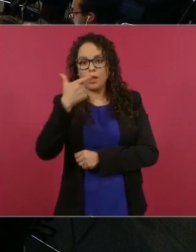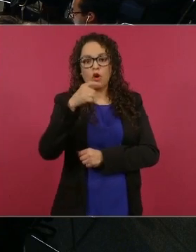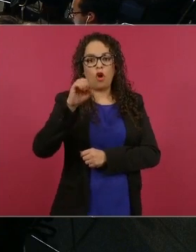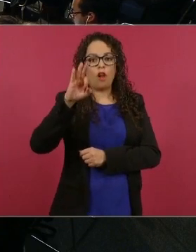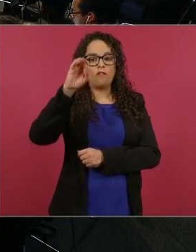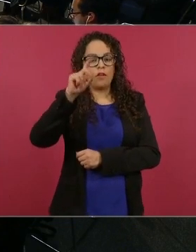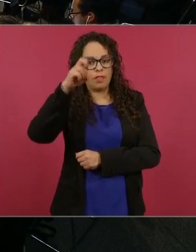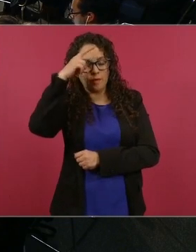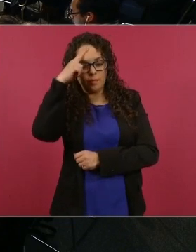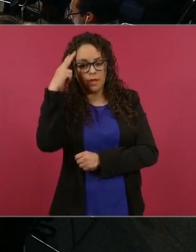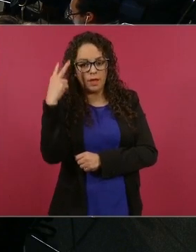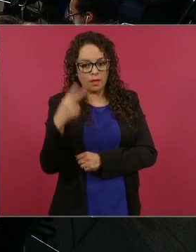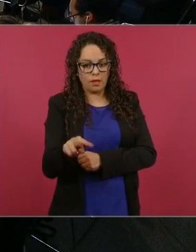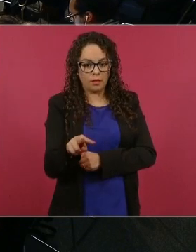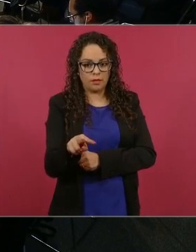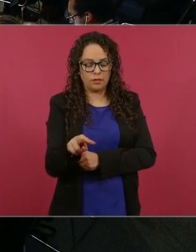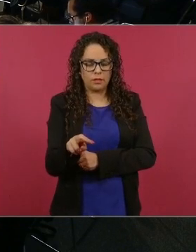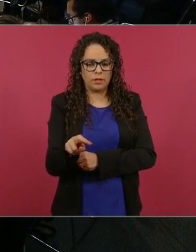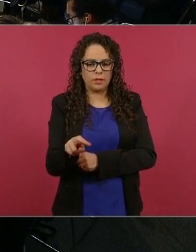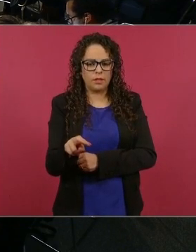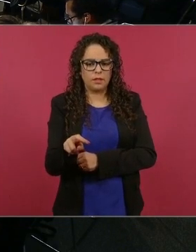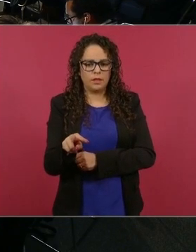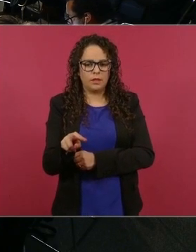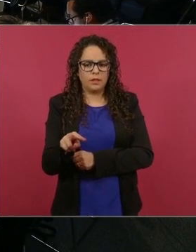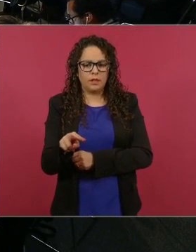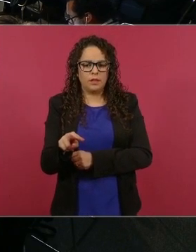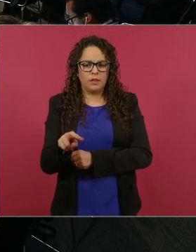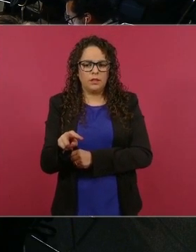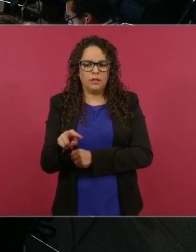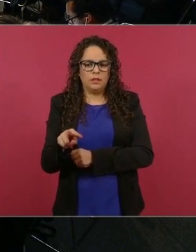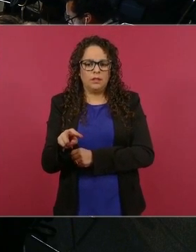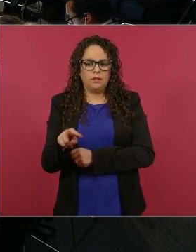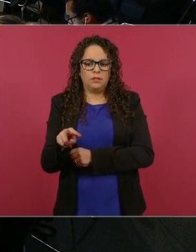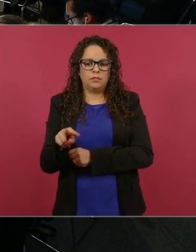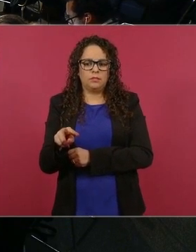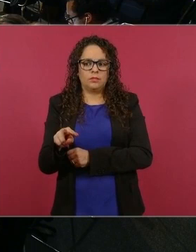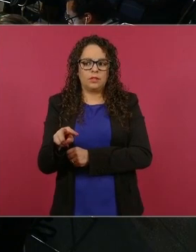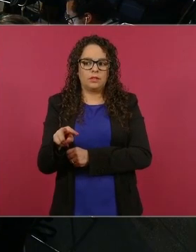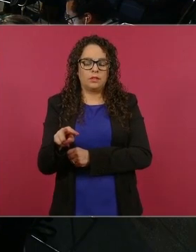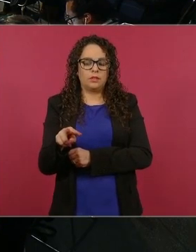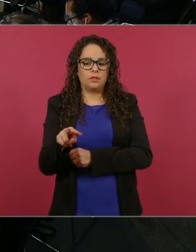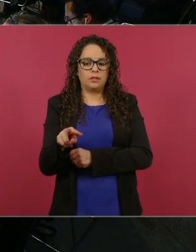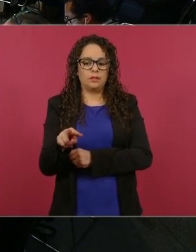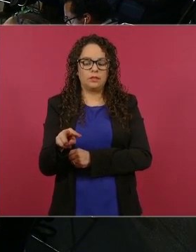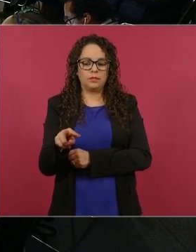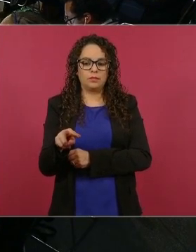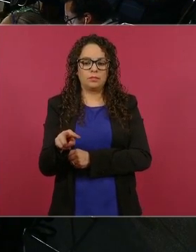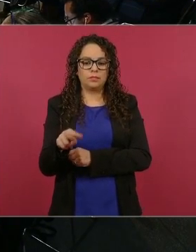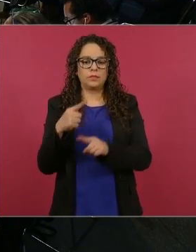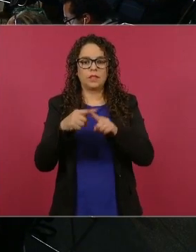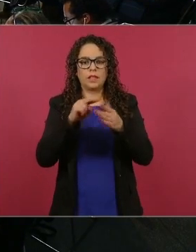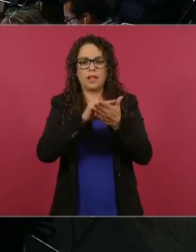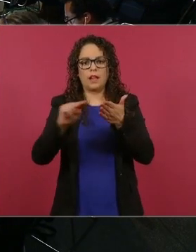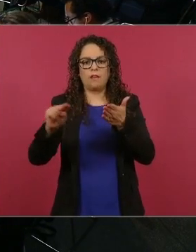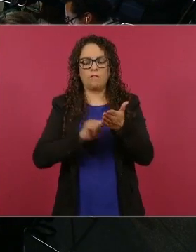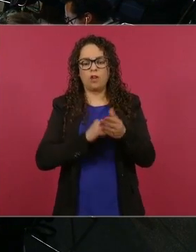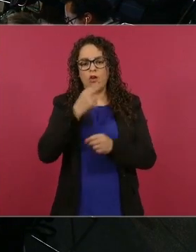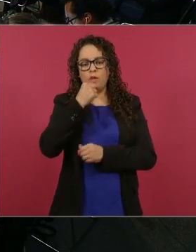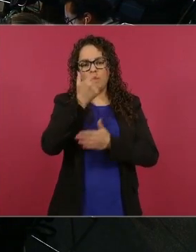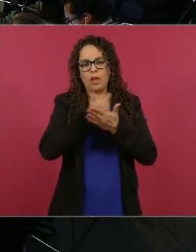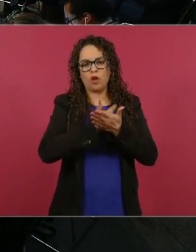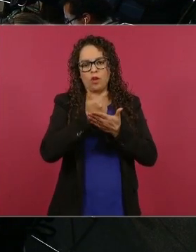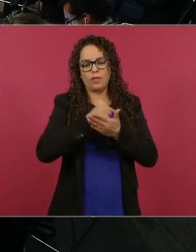de Puerto Frontera el más rezagado del país por cierto firman el contador público Miguel